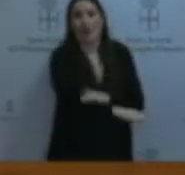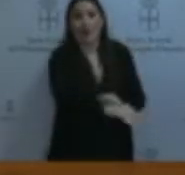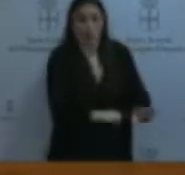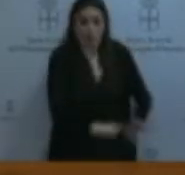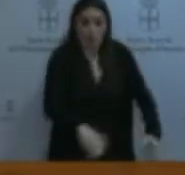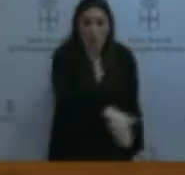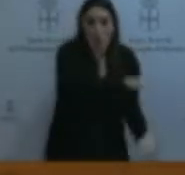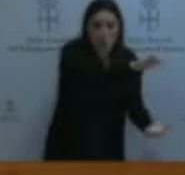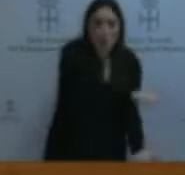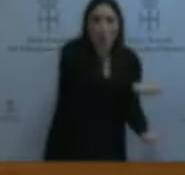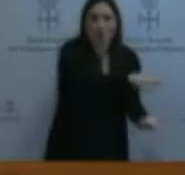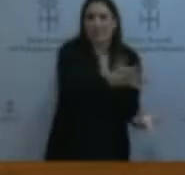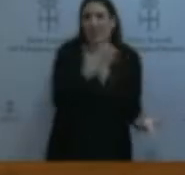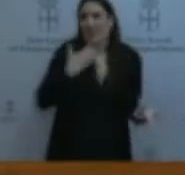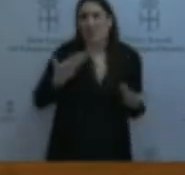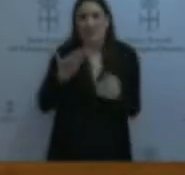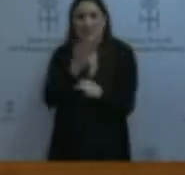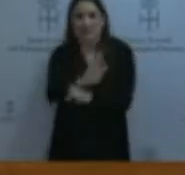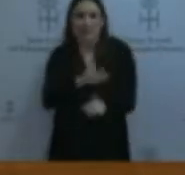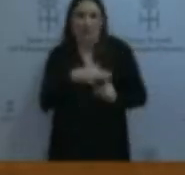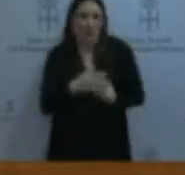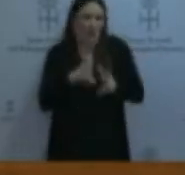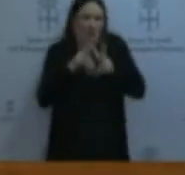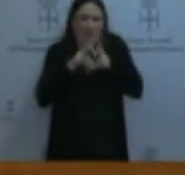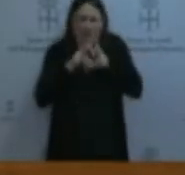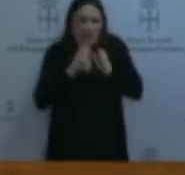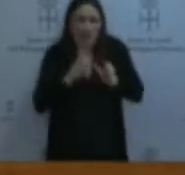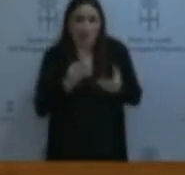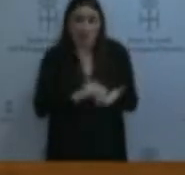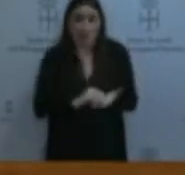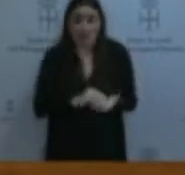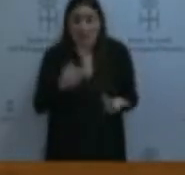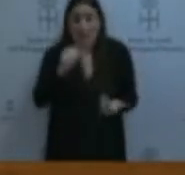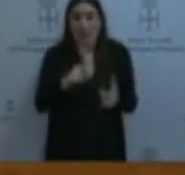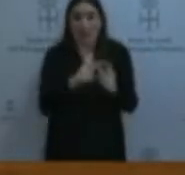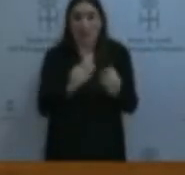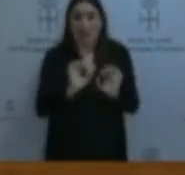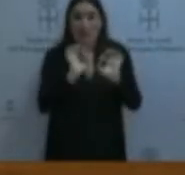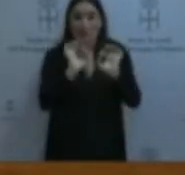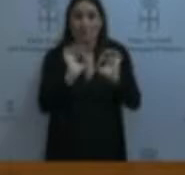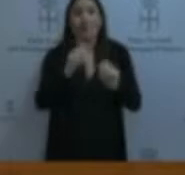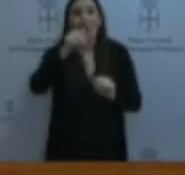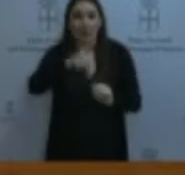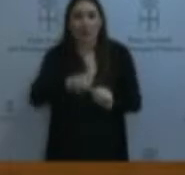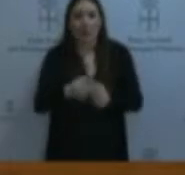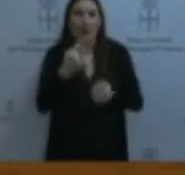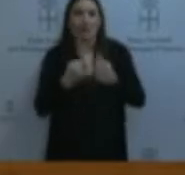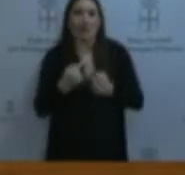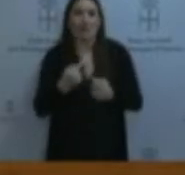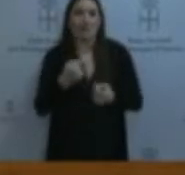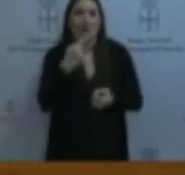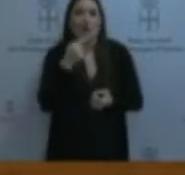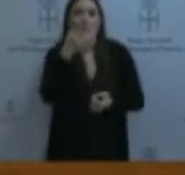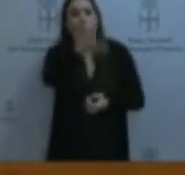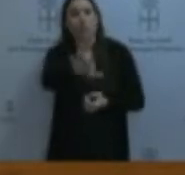Son algunos de los ejemplos de la situación caótica, crítica, en muchos casos, que se está planteando. Y aquí a veces se acusa a